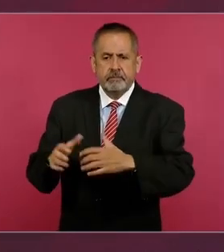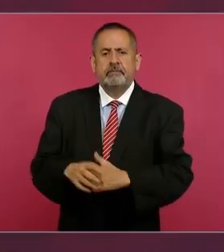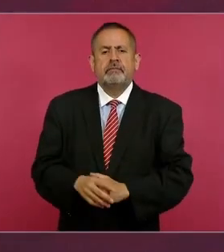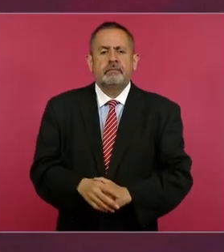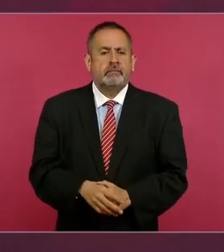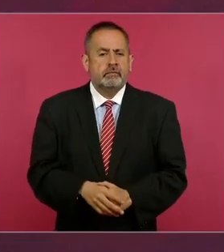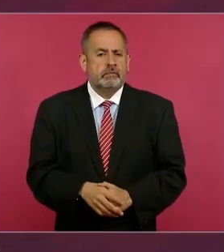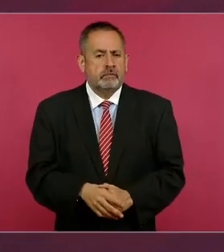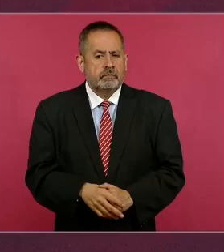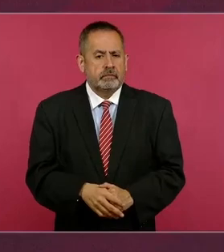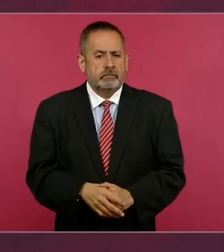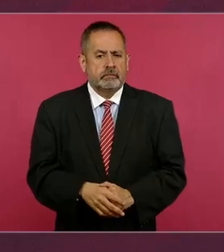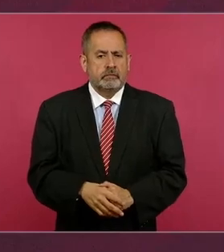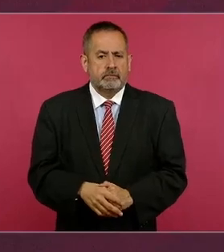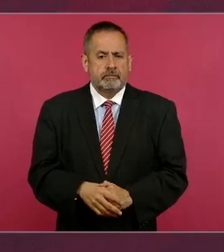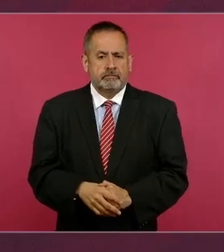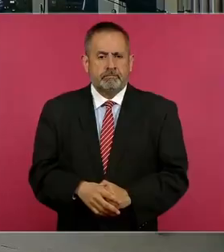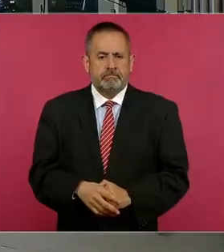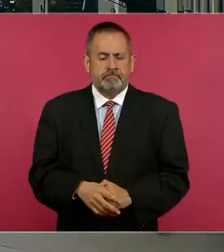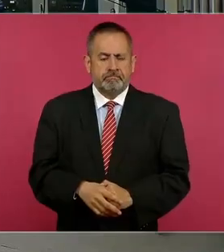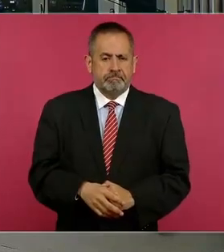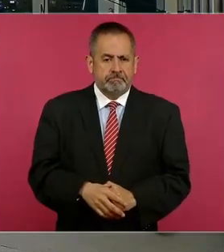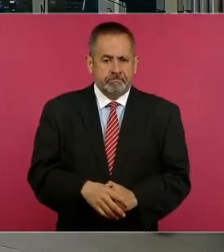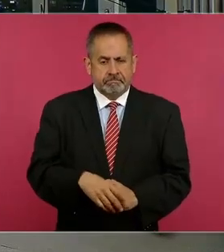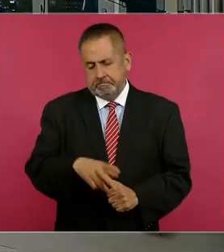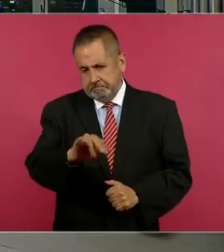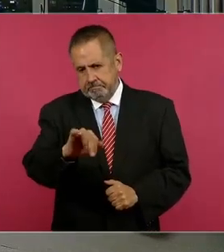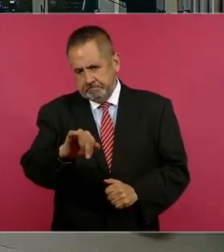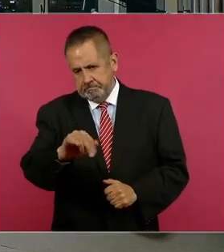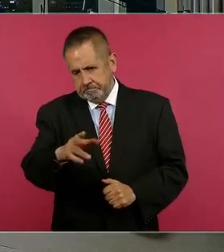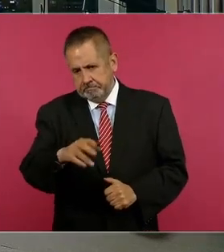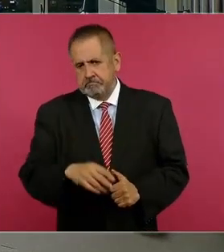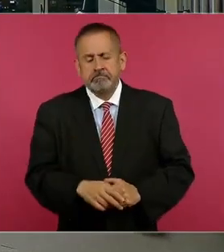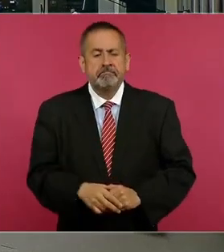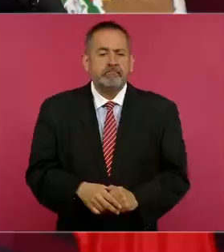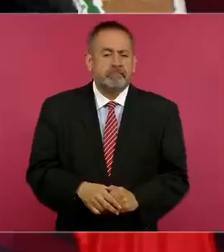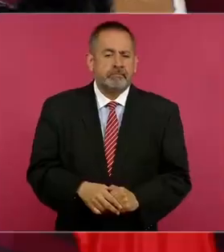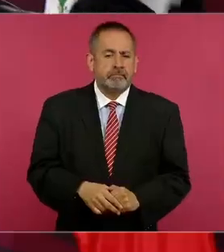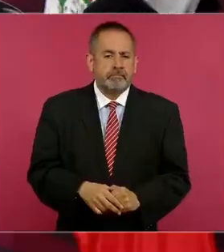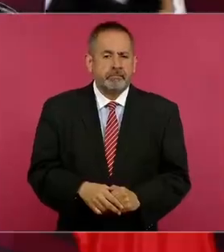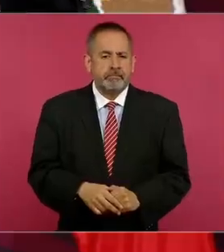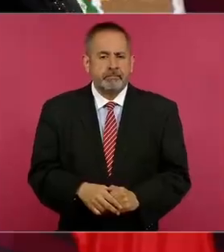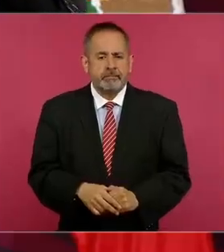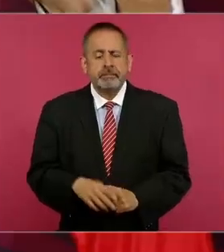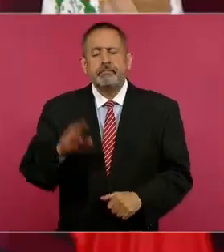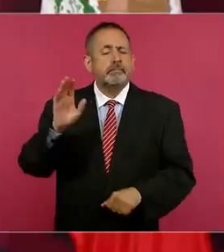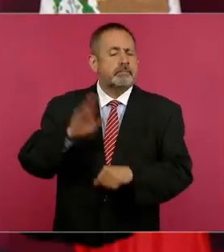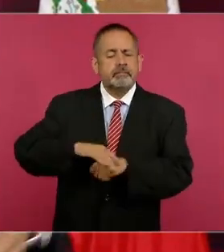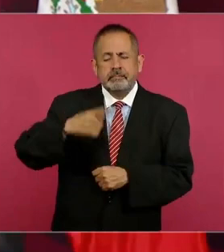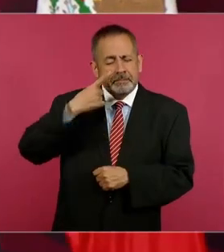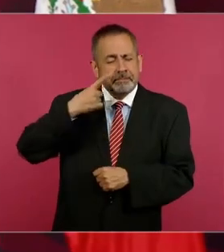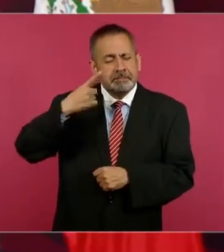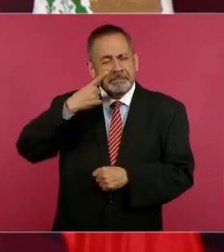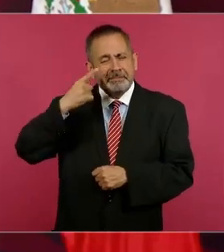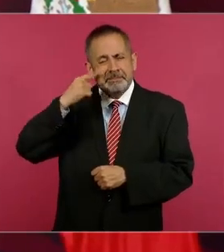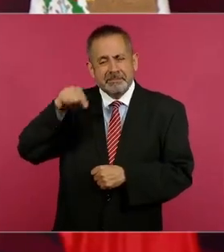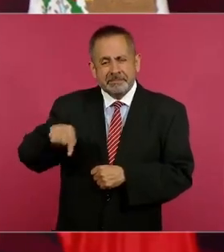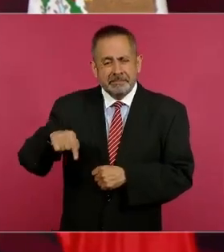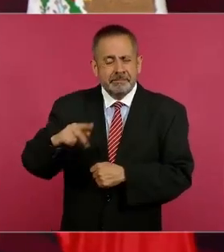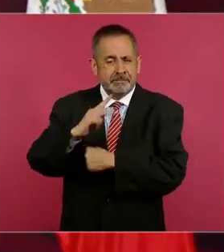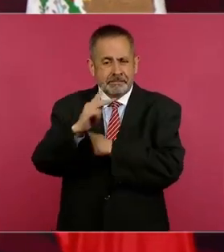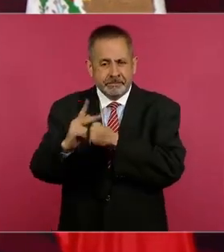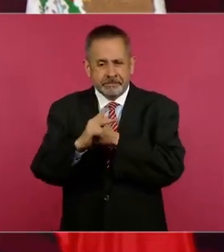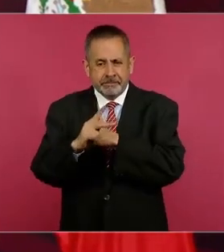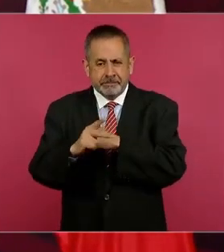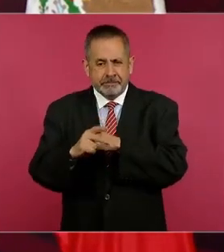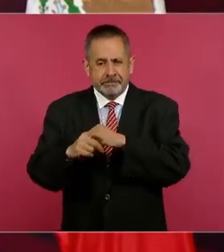los países que